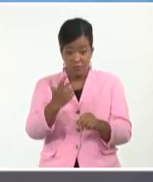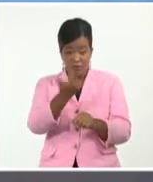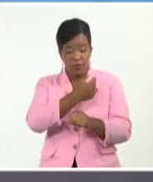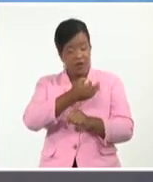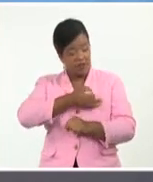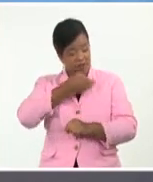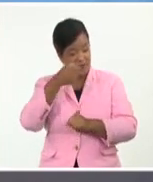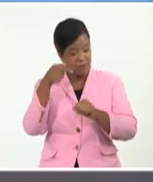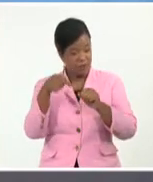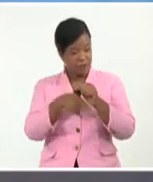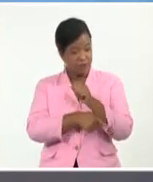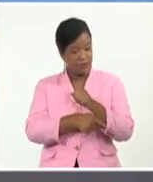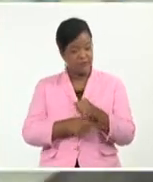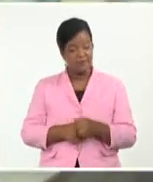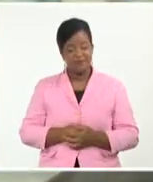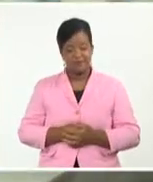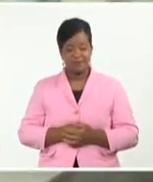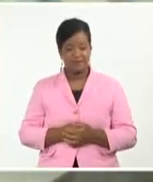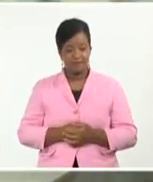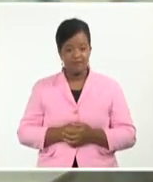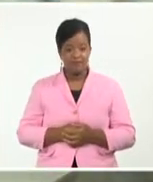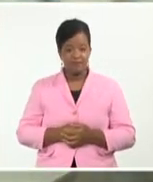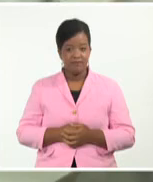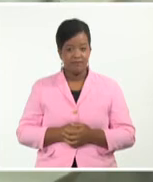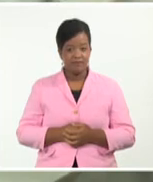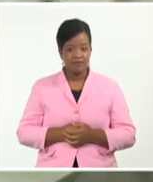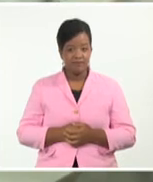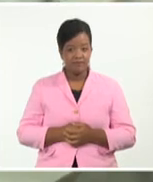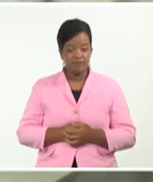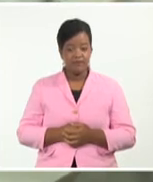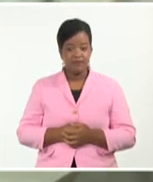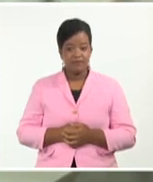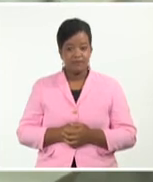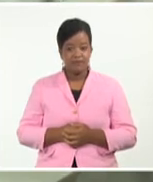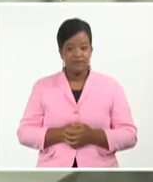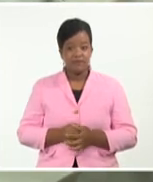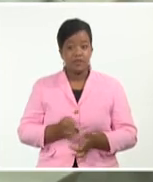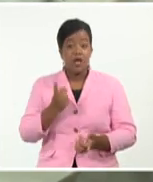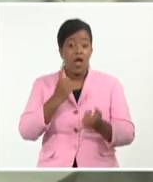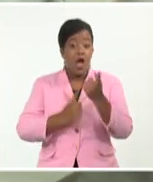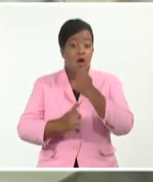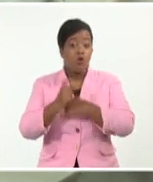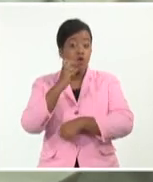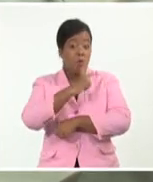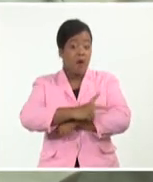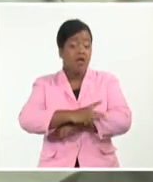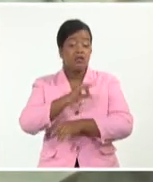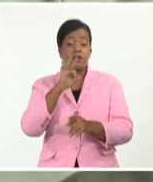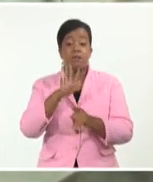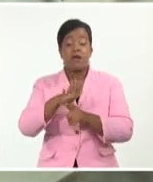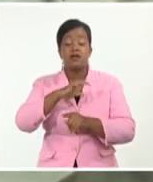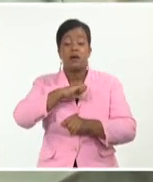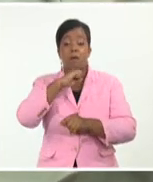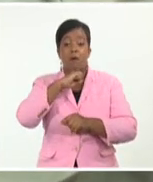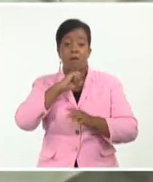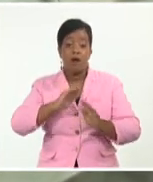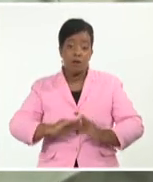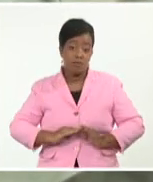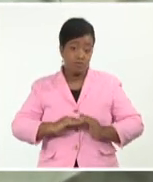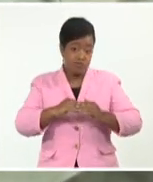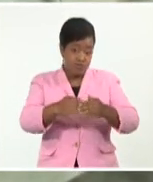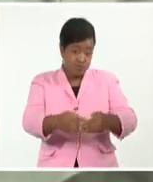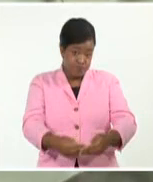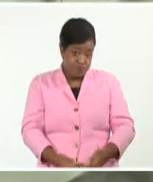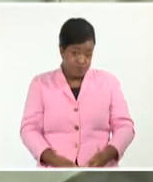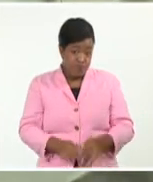también tiene respuestas. Algunos países han incluido ya la vacunación de las madres embarazadas porque ya estamos hablando de vacunas